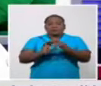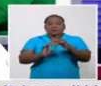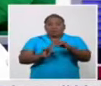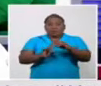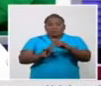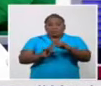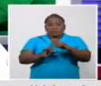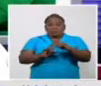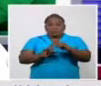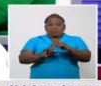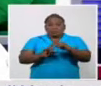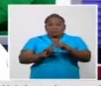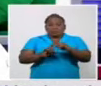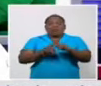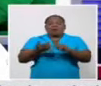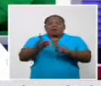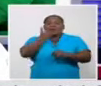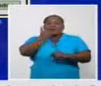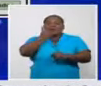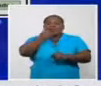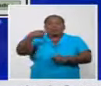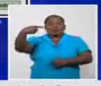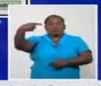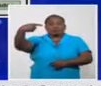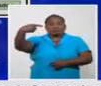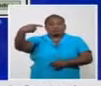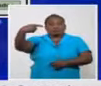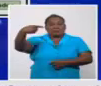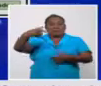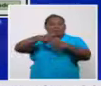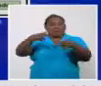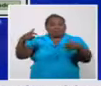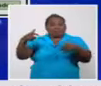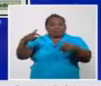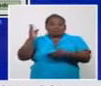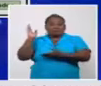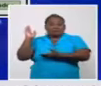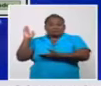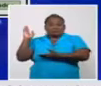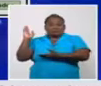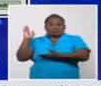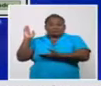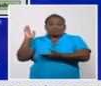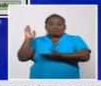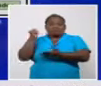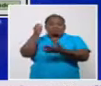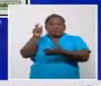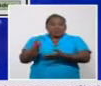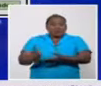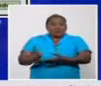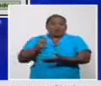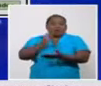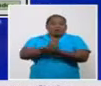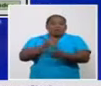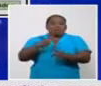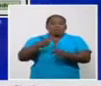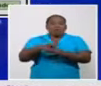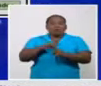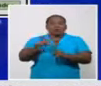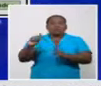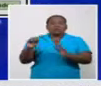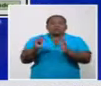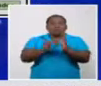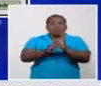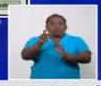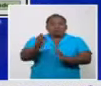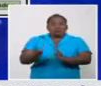con la tasa más elevada tasa de incidencia de casos confirmados por 100 mil habitantes en los últimos